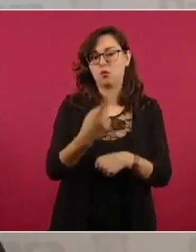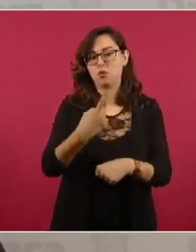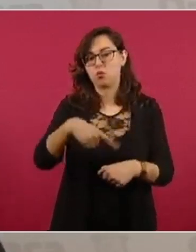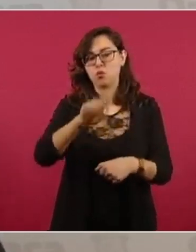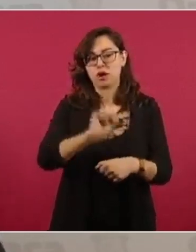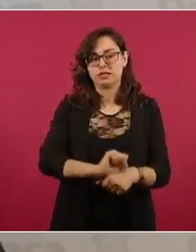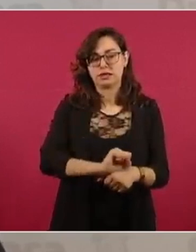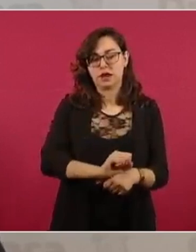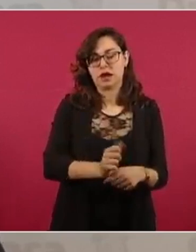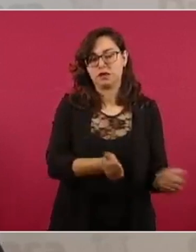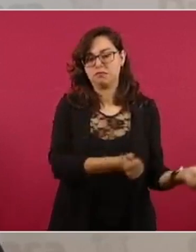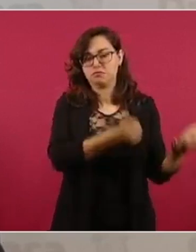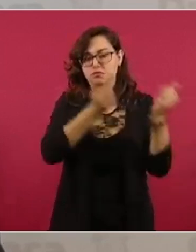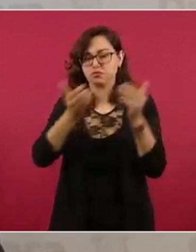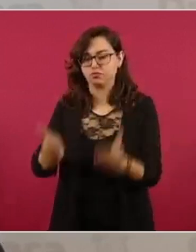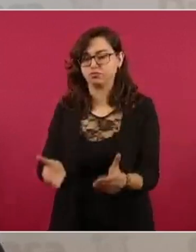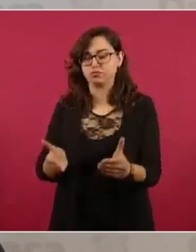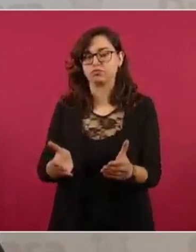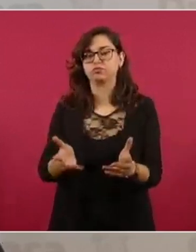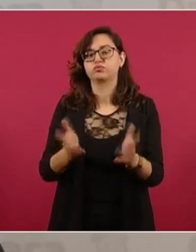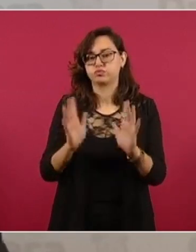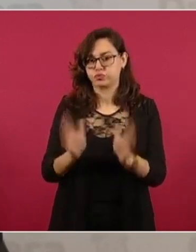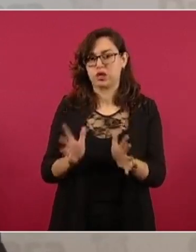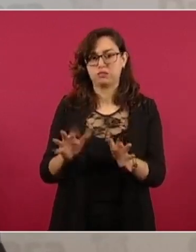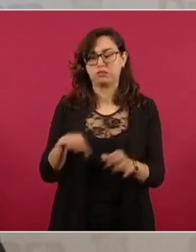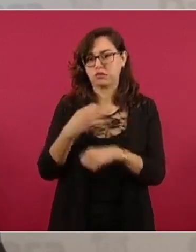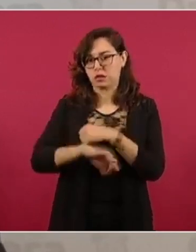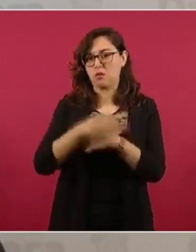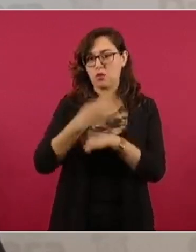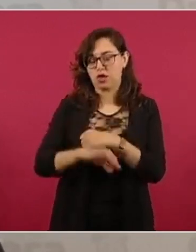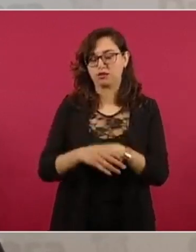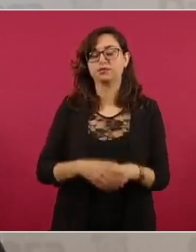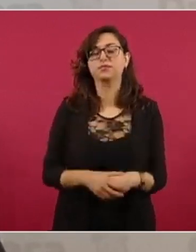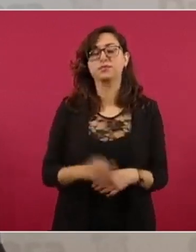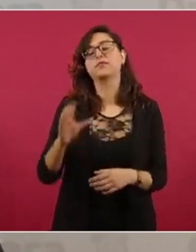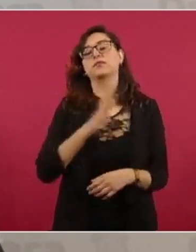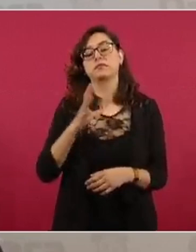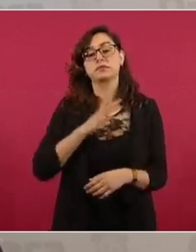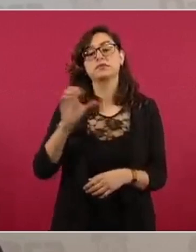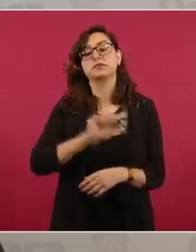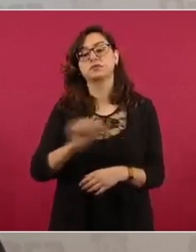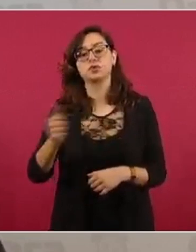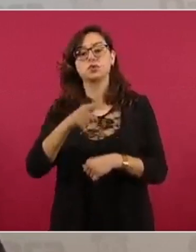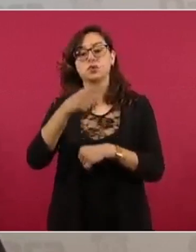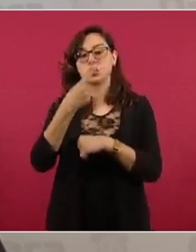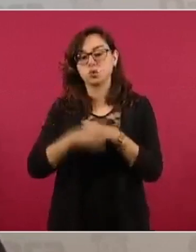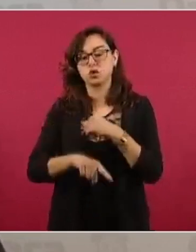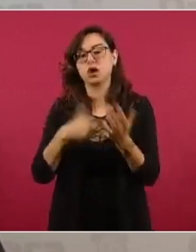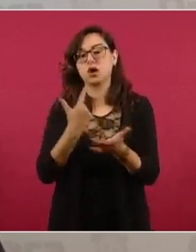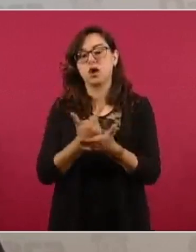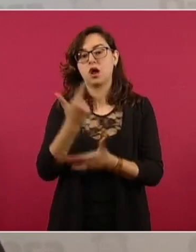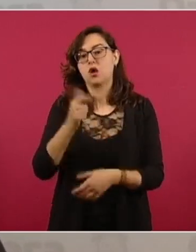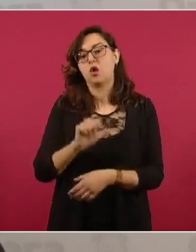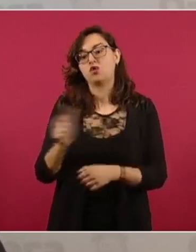en poder tenerlo ya listo. Por el otro lado, también tuvimos una afectación importante en el